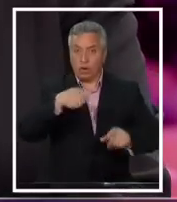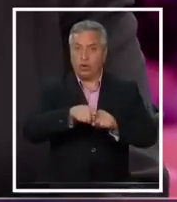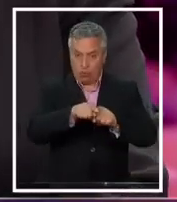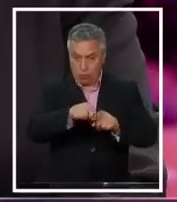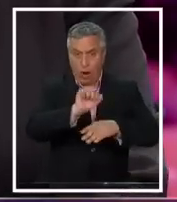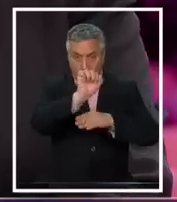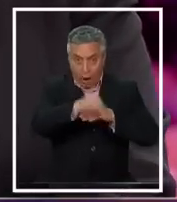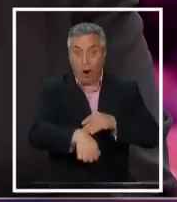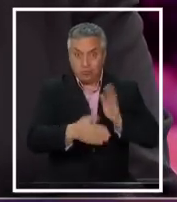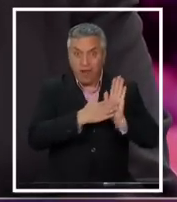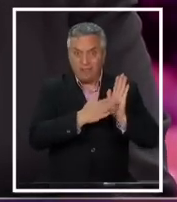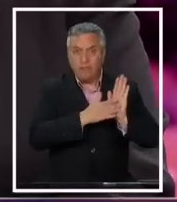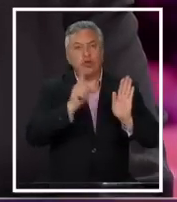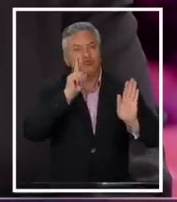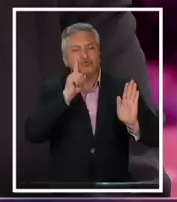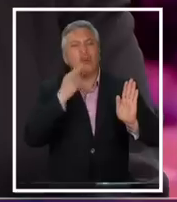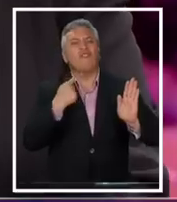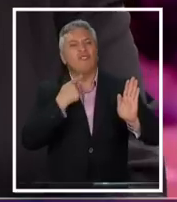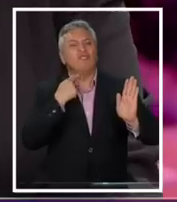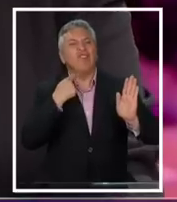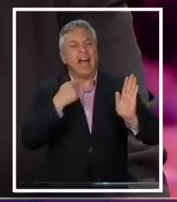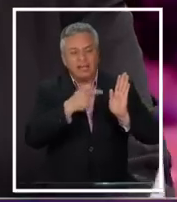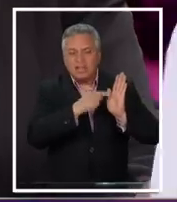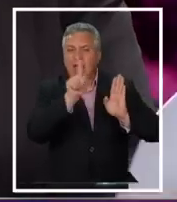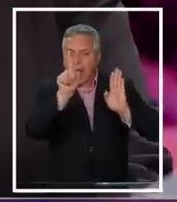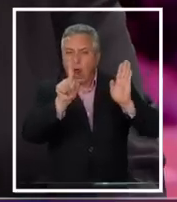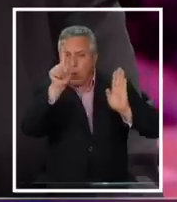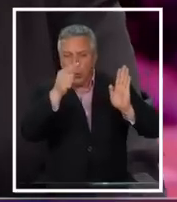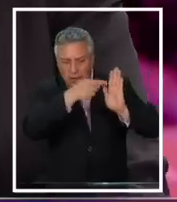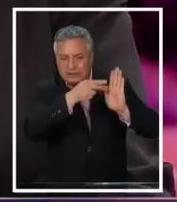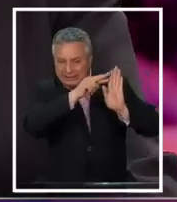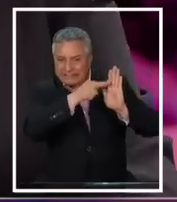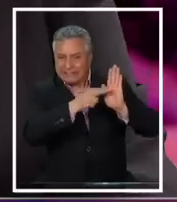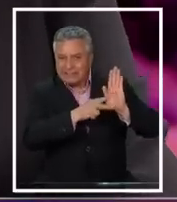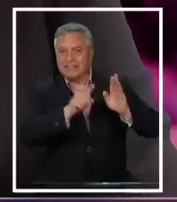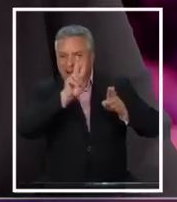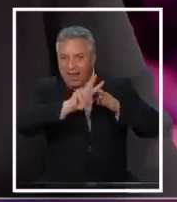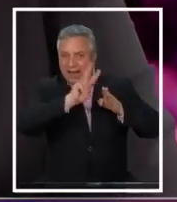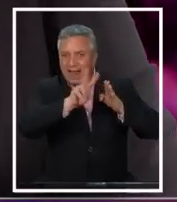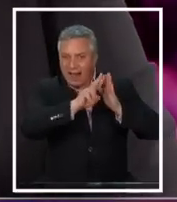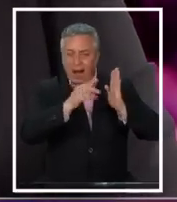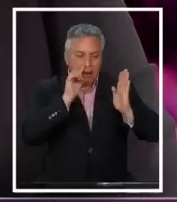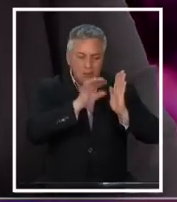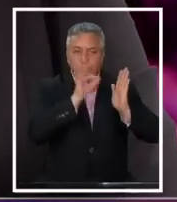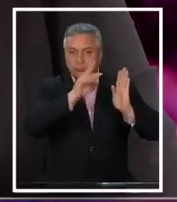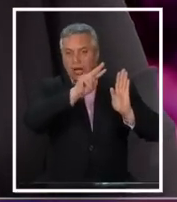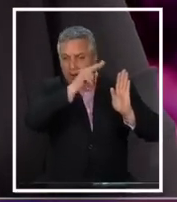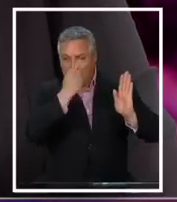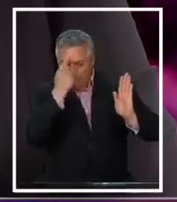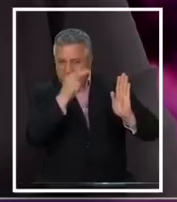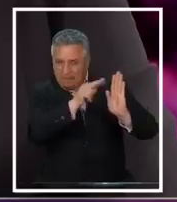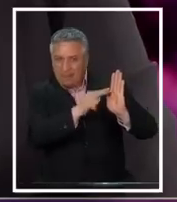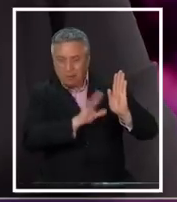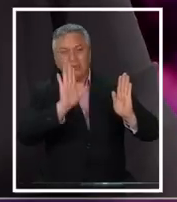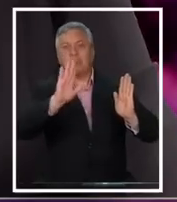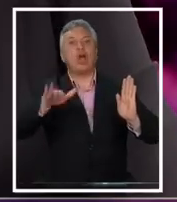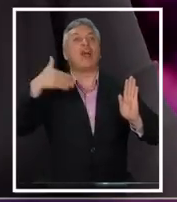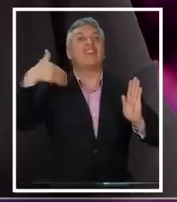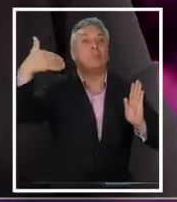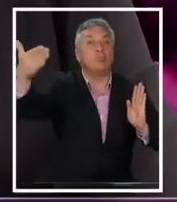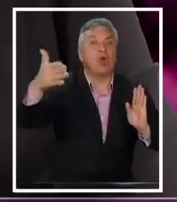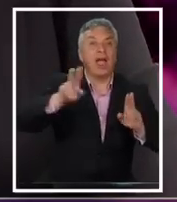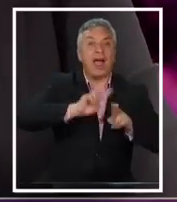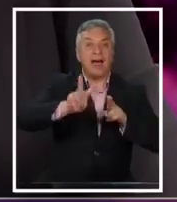texto. Sí, tiene falla. Está mal en algunas cosas. Hay que arreglarla, que interpretarla bien, hay que cambiar conceptos. Pero después lo arreglamos.